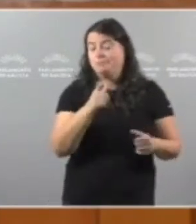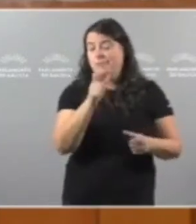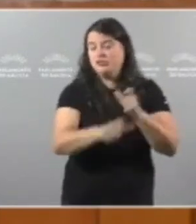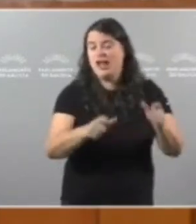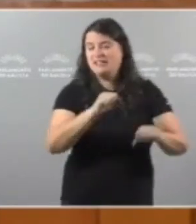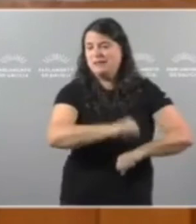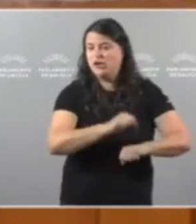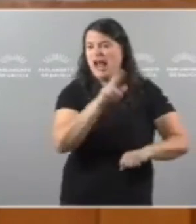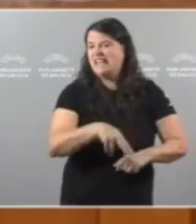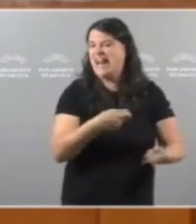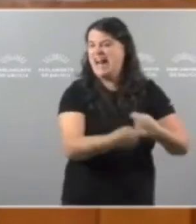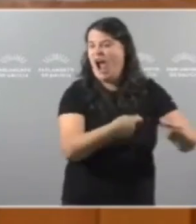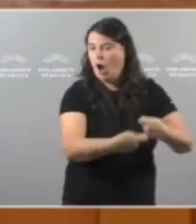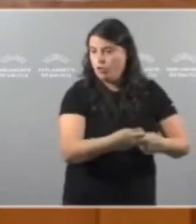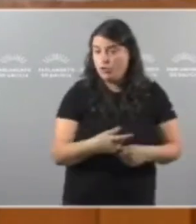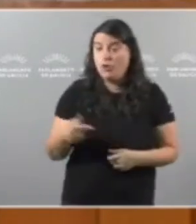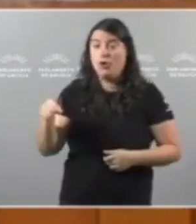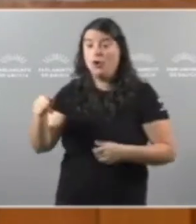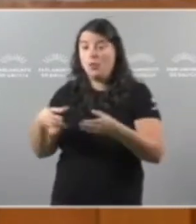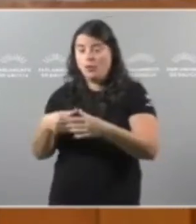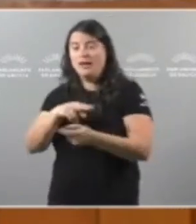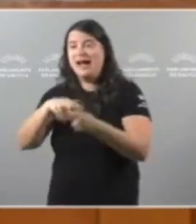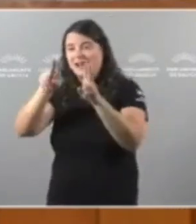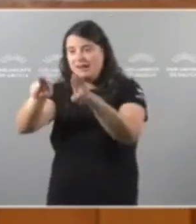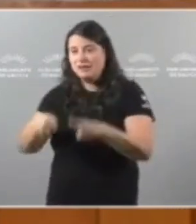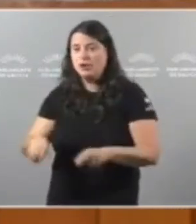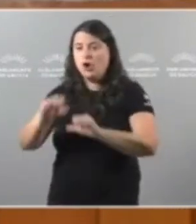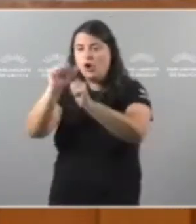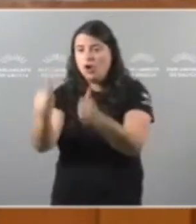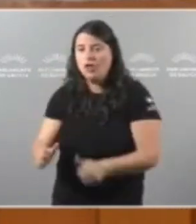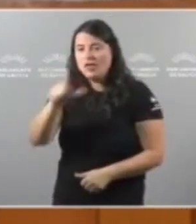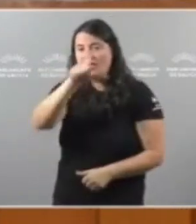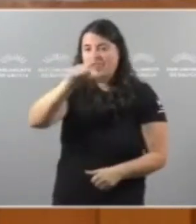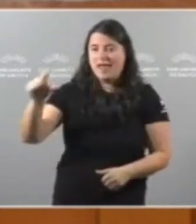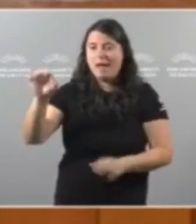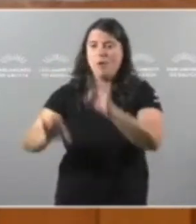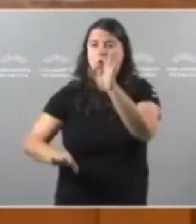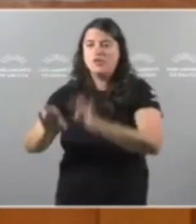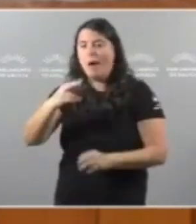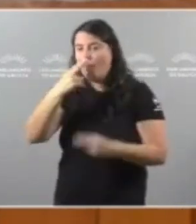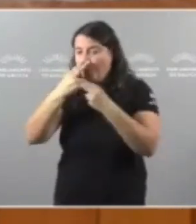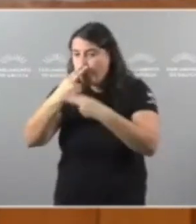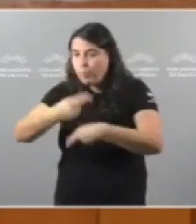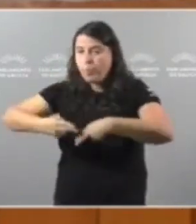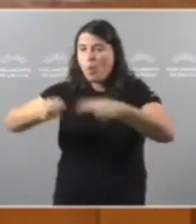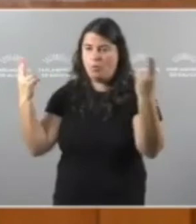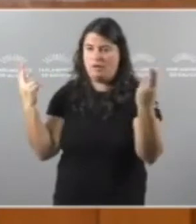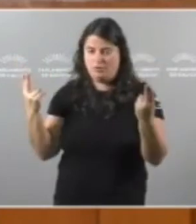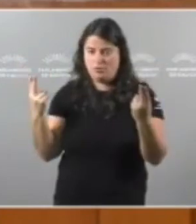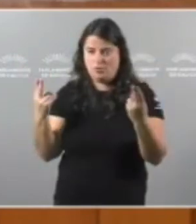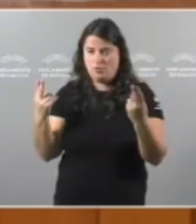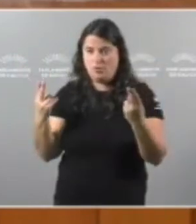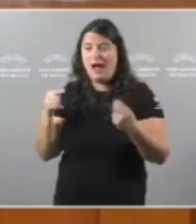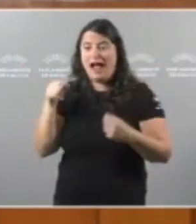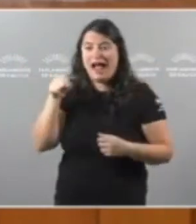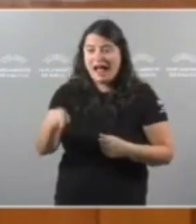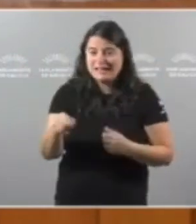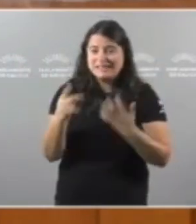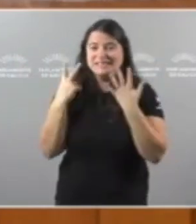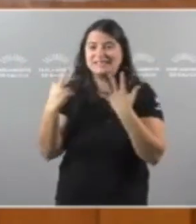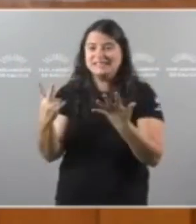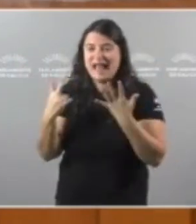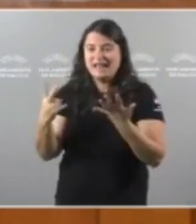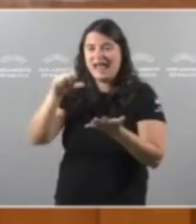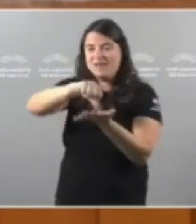O BNG Defende Un novo modelo De residencias 100% Público No que teñen Que estar Os sete centros